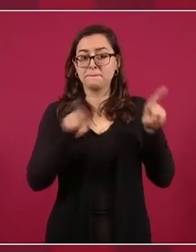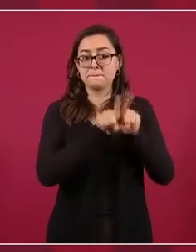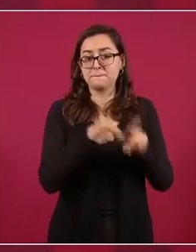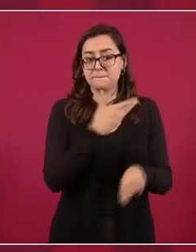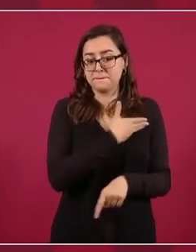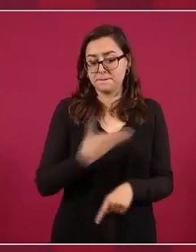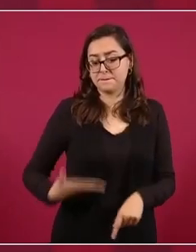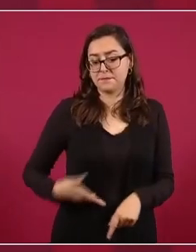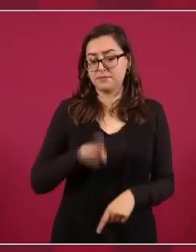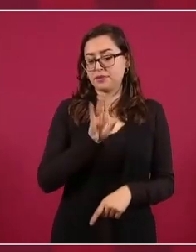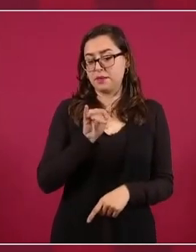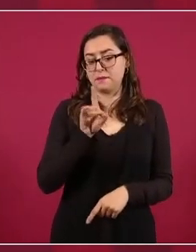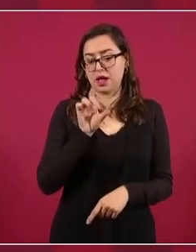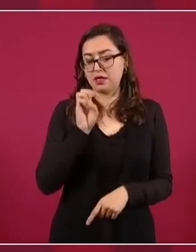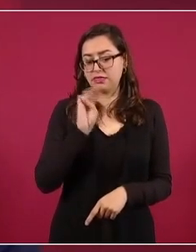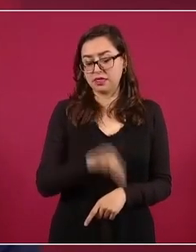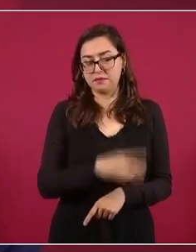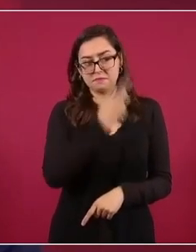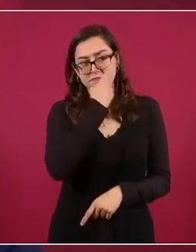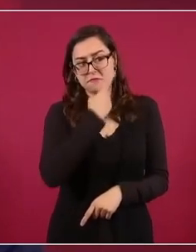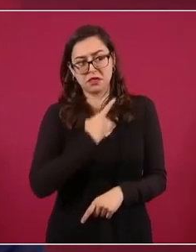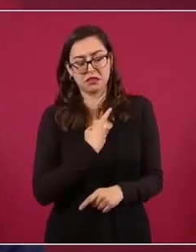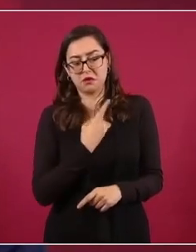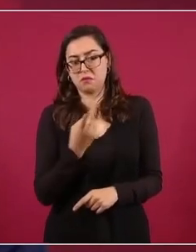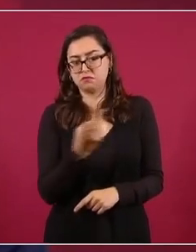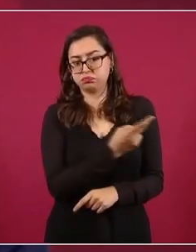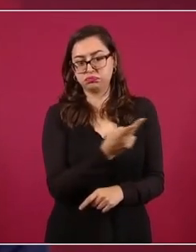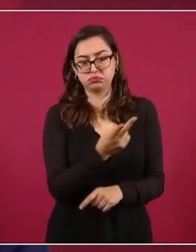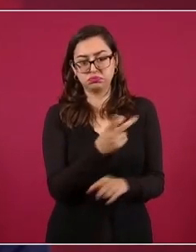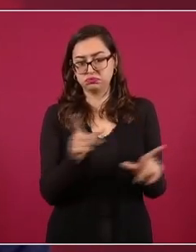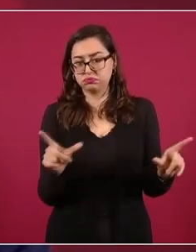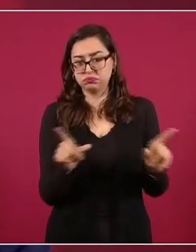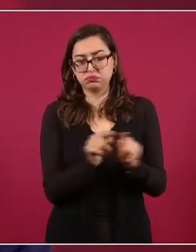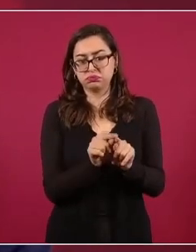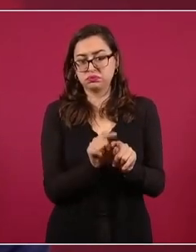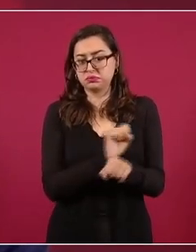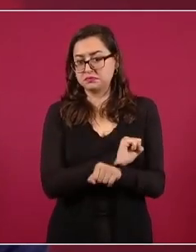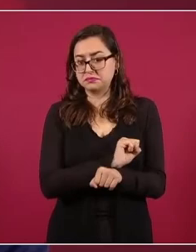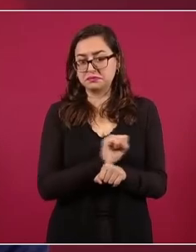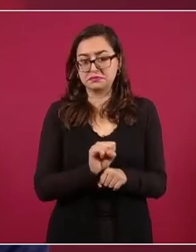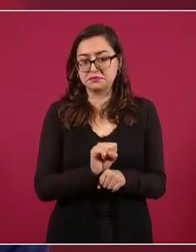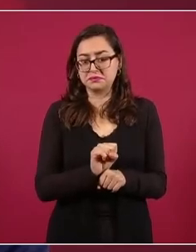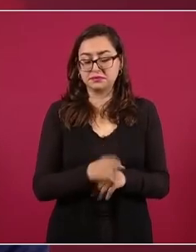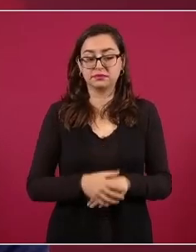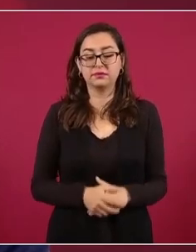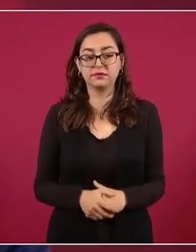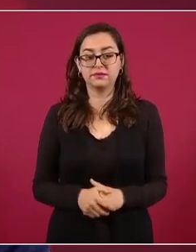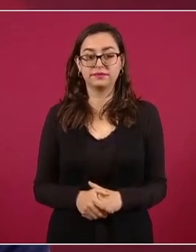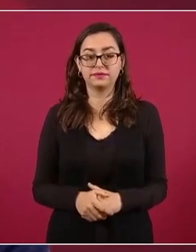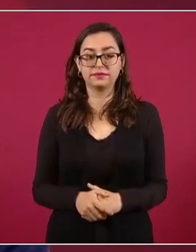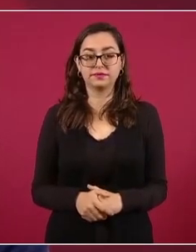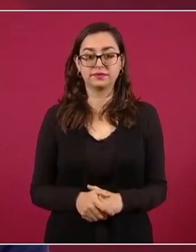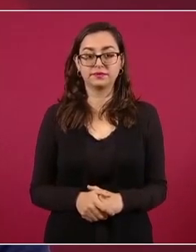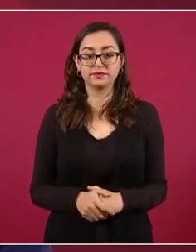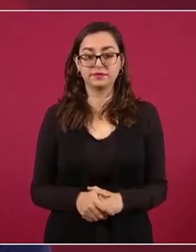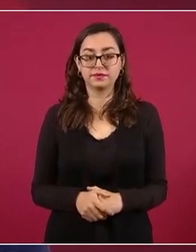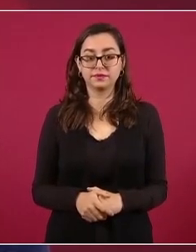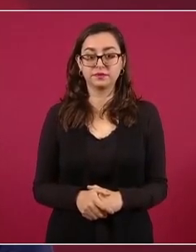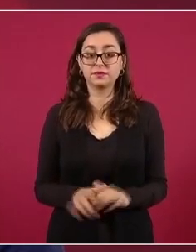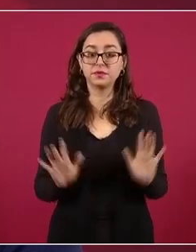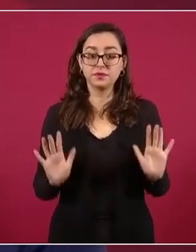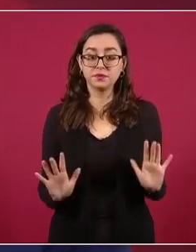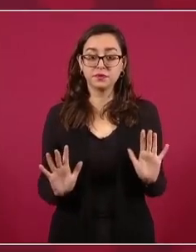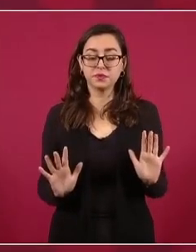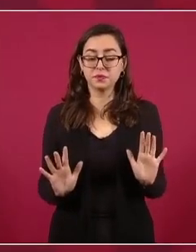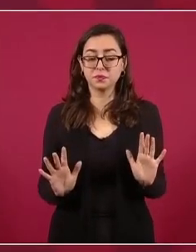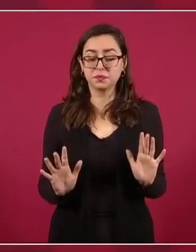y con el deseo de que se